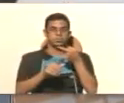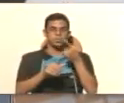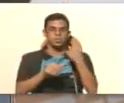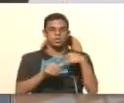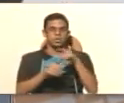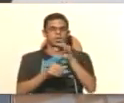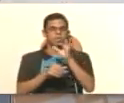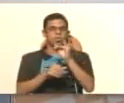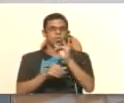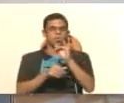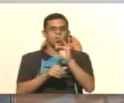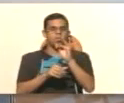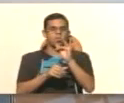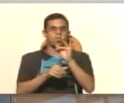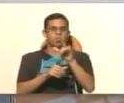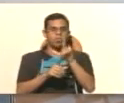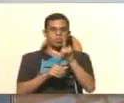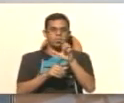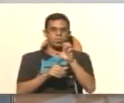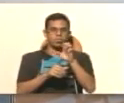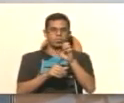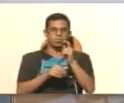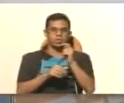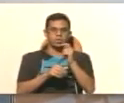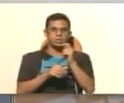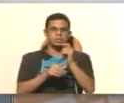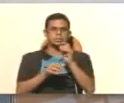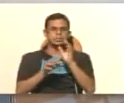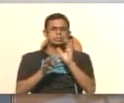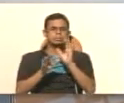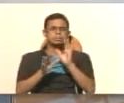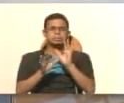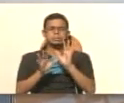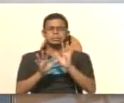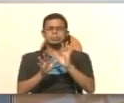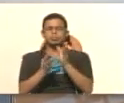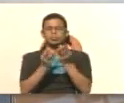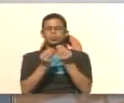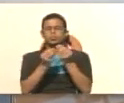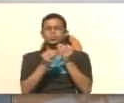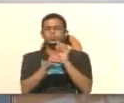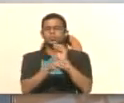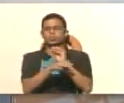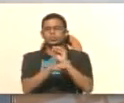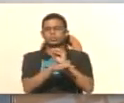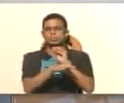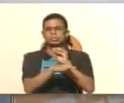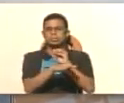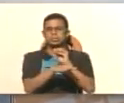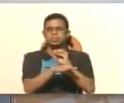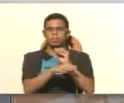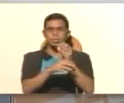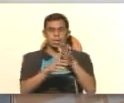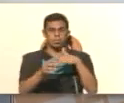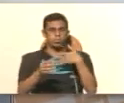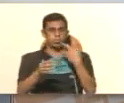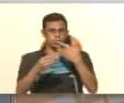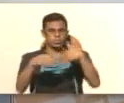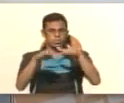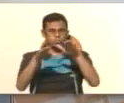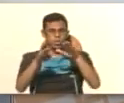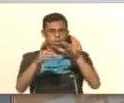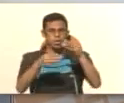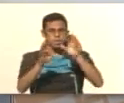un flat. Este flat es muy delicado. Para nosotros colocar el flat correctamente debemos hacer